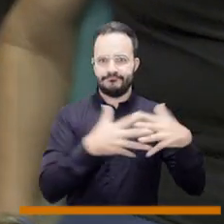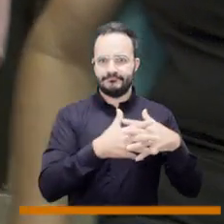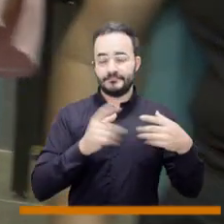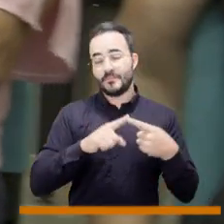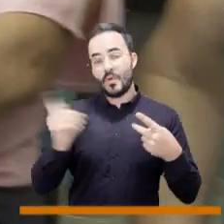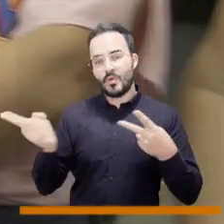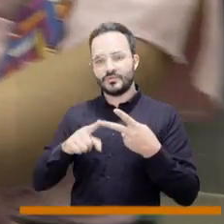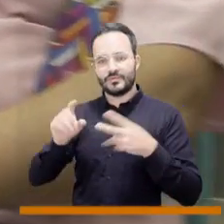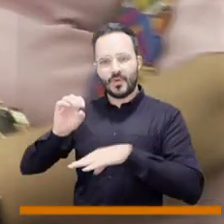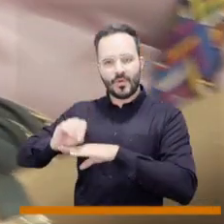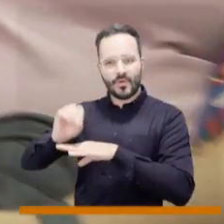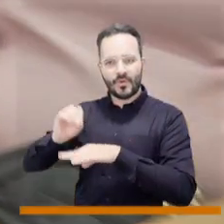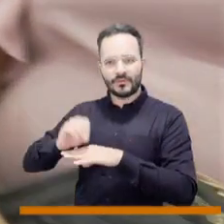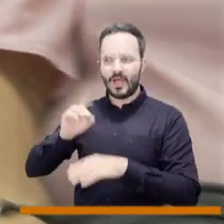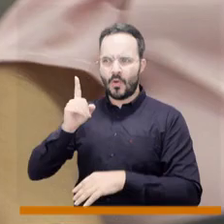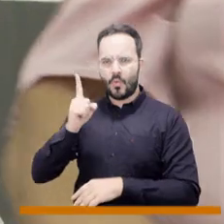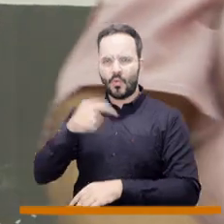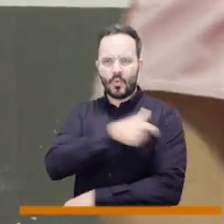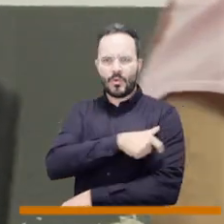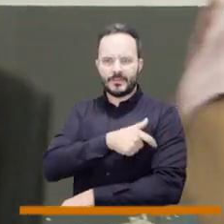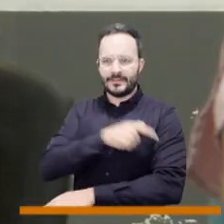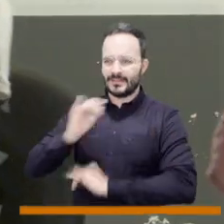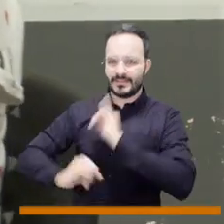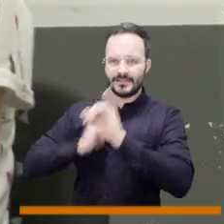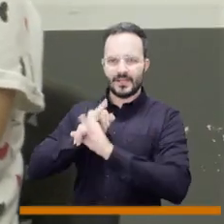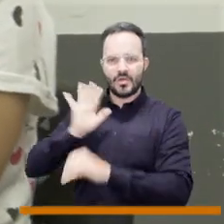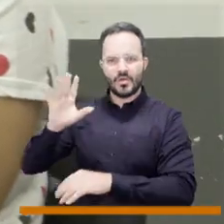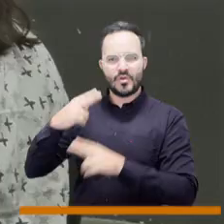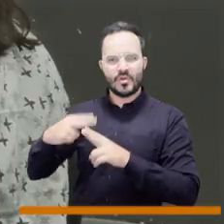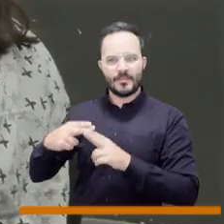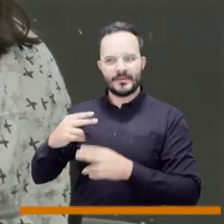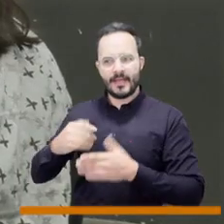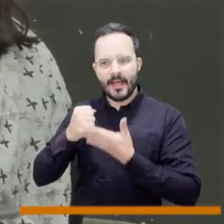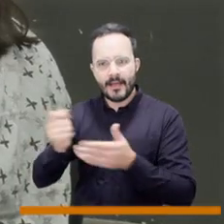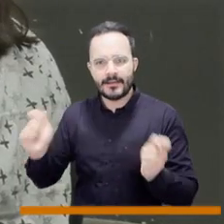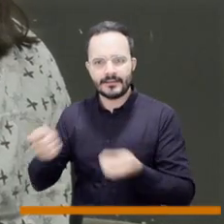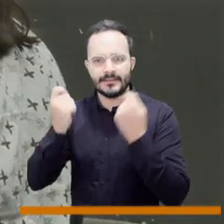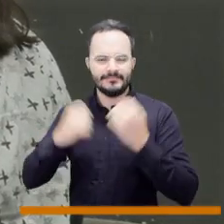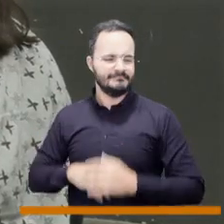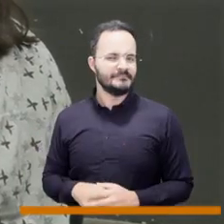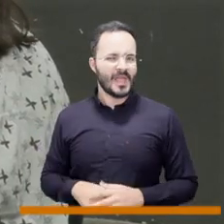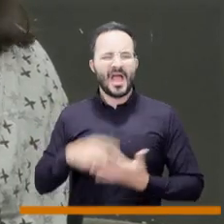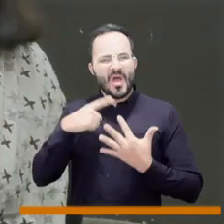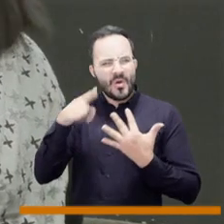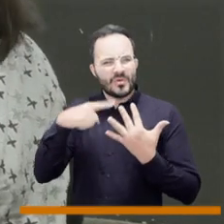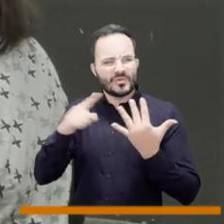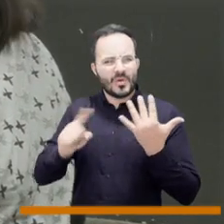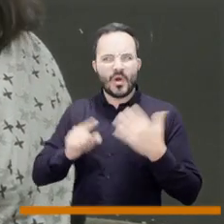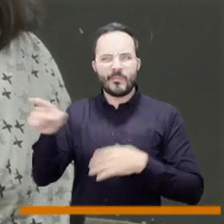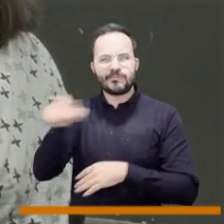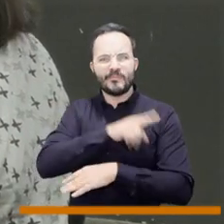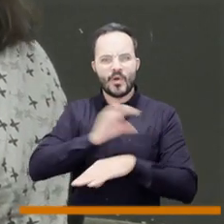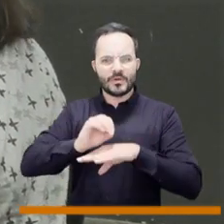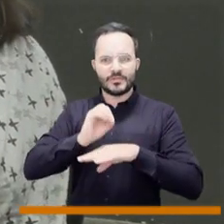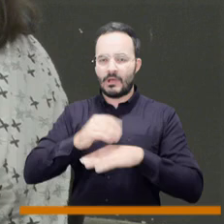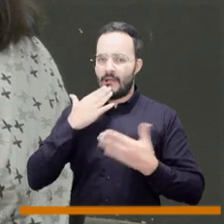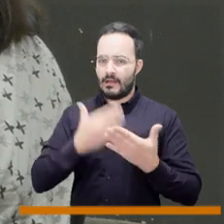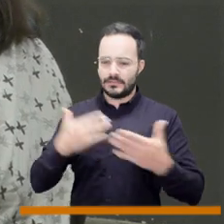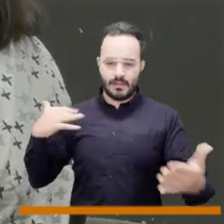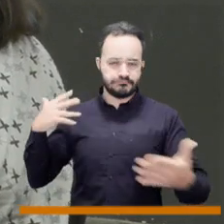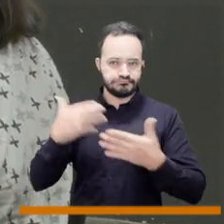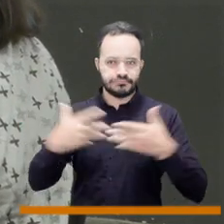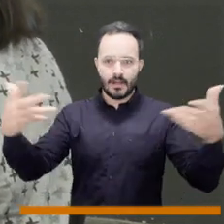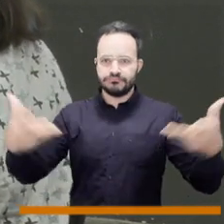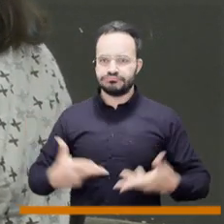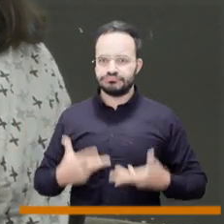tenido articulaciones con ONGs como el Comité Internacional de Rescate, muchas otras organizaciones que